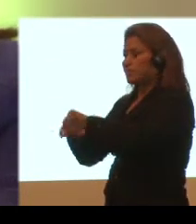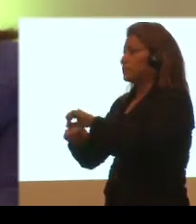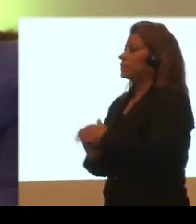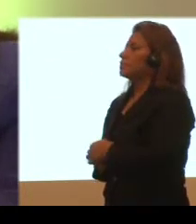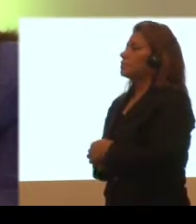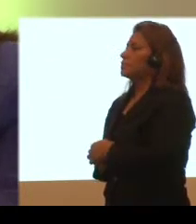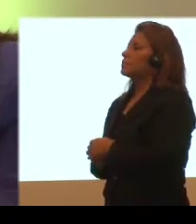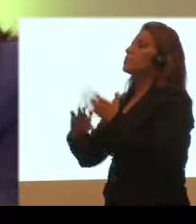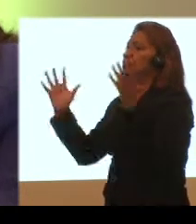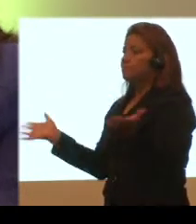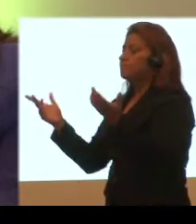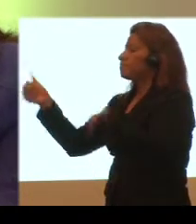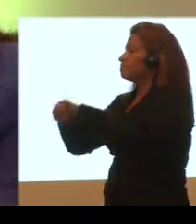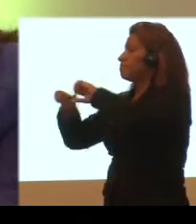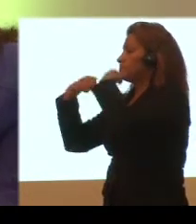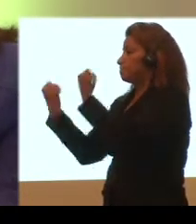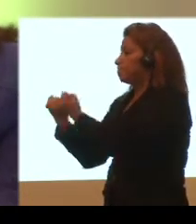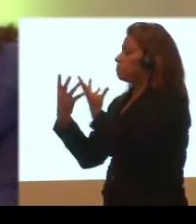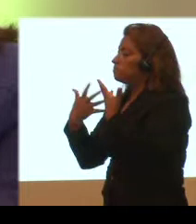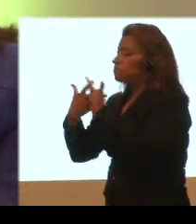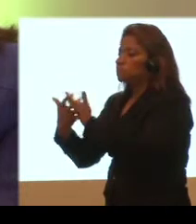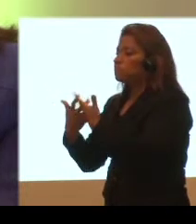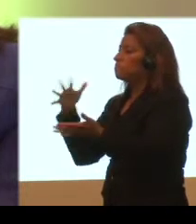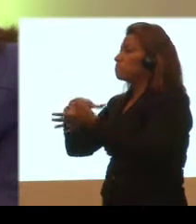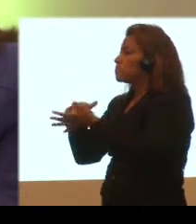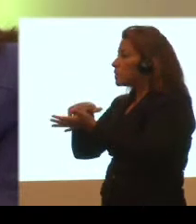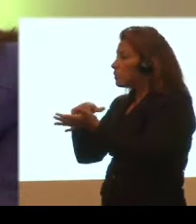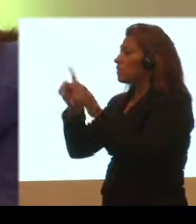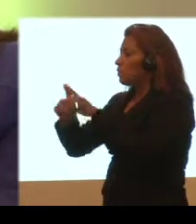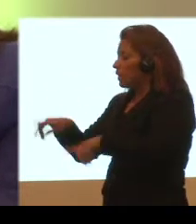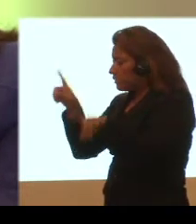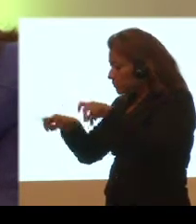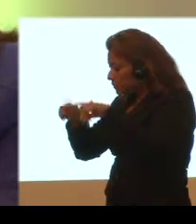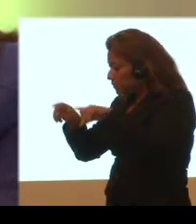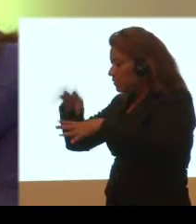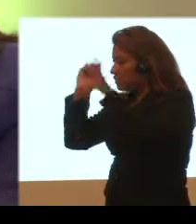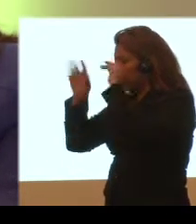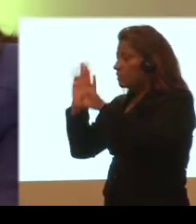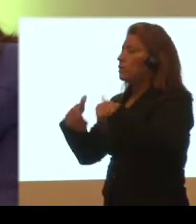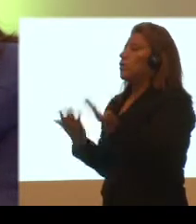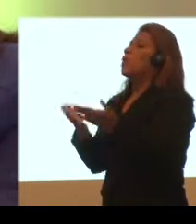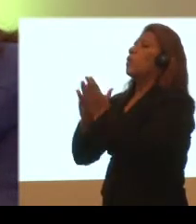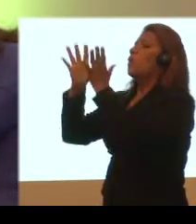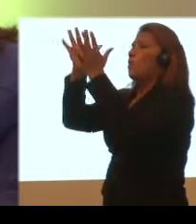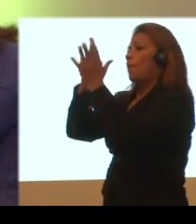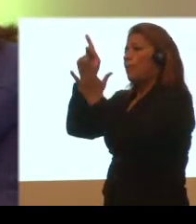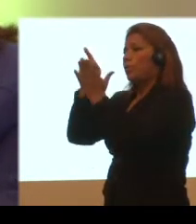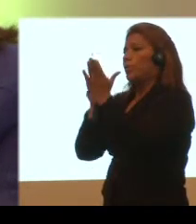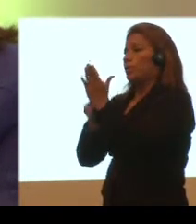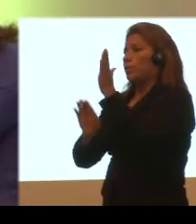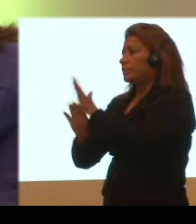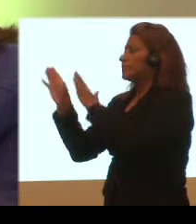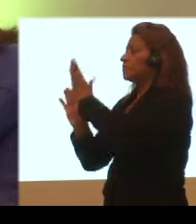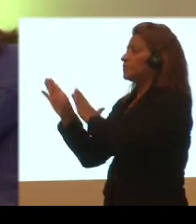que se integre la ciencia social al estudio de las amenazas y vulnerabilidades, que se desarrollen programas de investigación y monitoreo